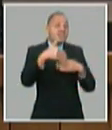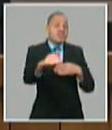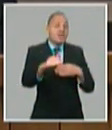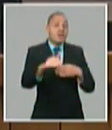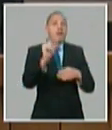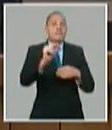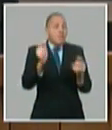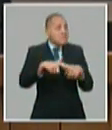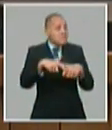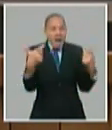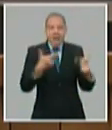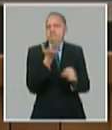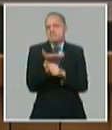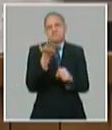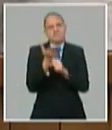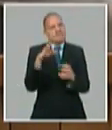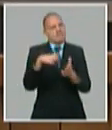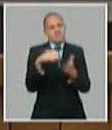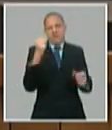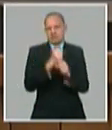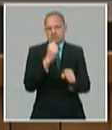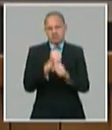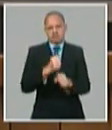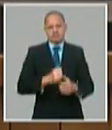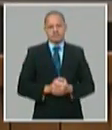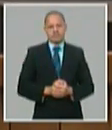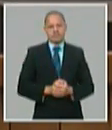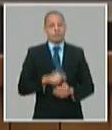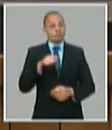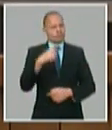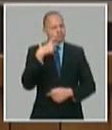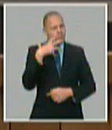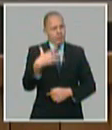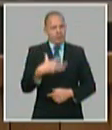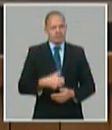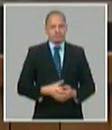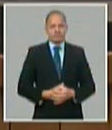y el desarrollo territorial es un elemento muy a favor